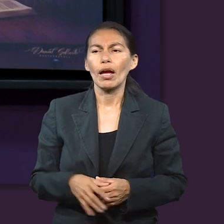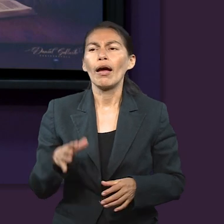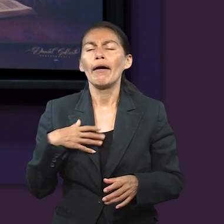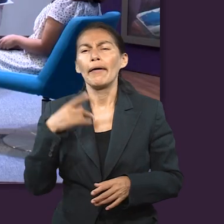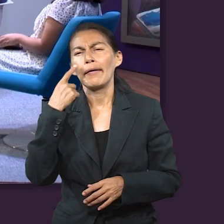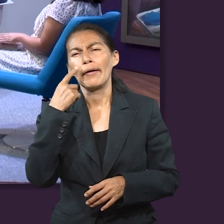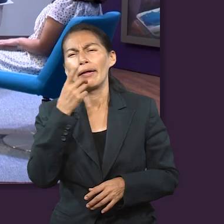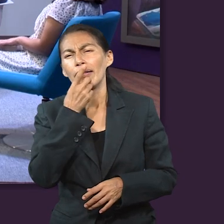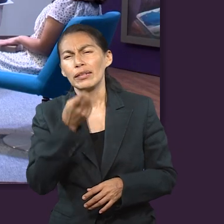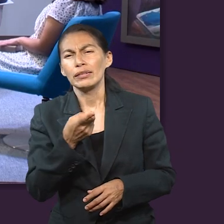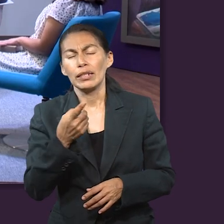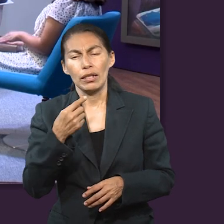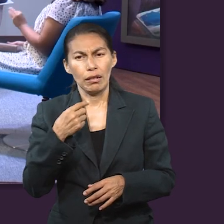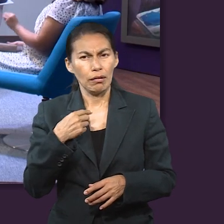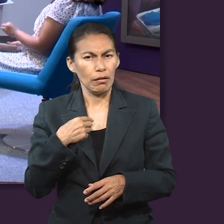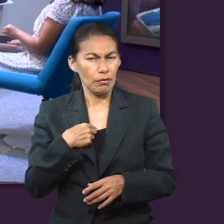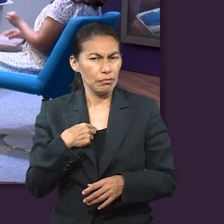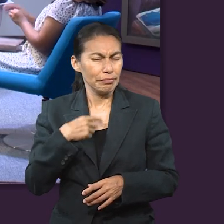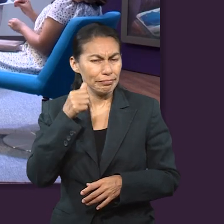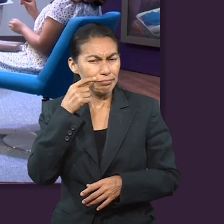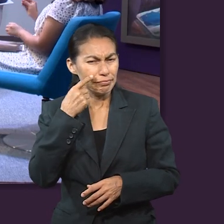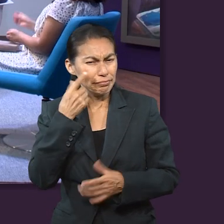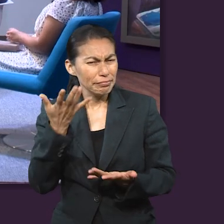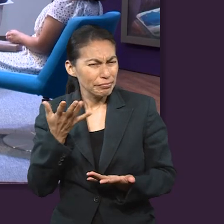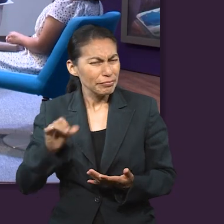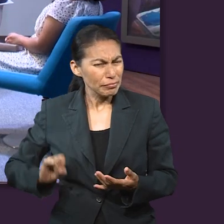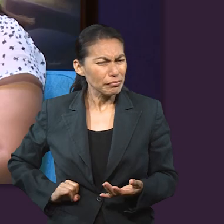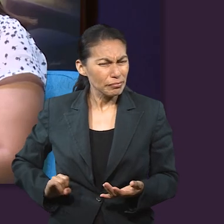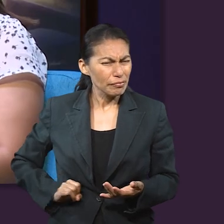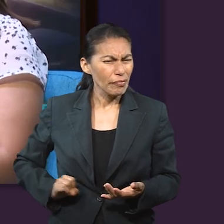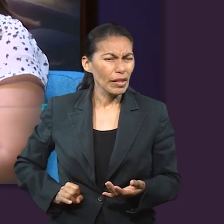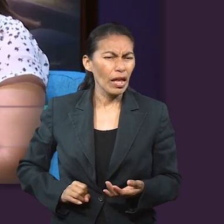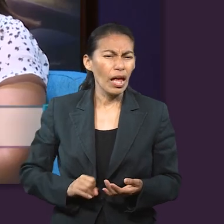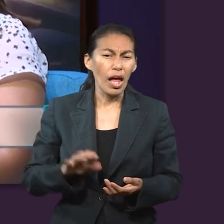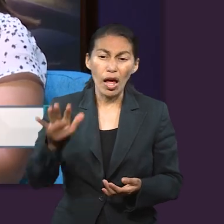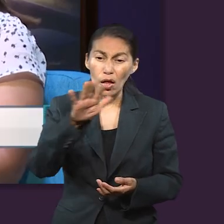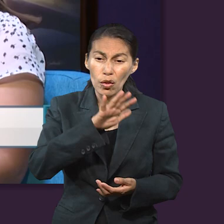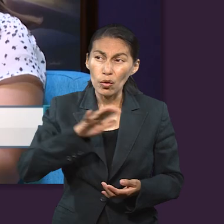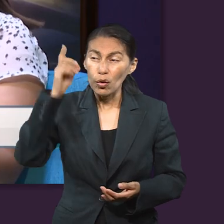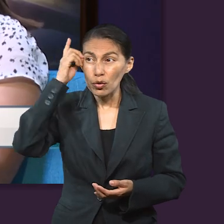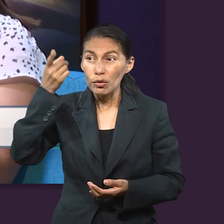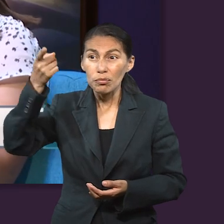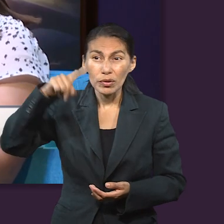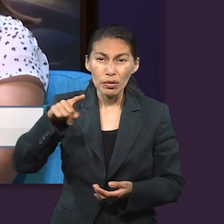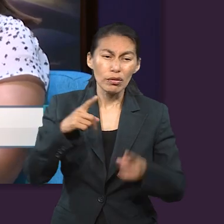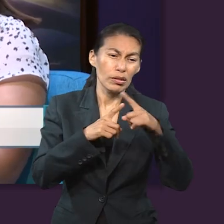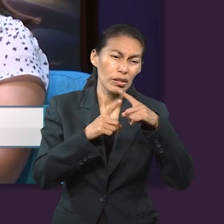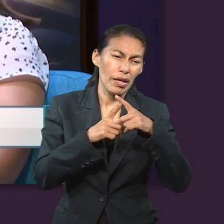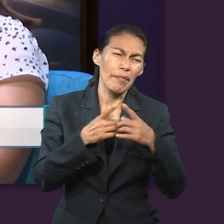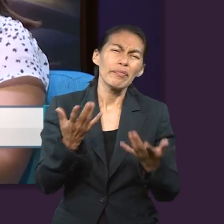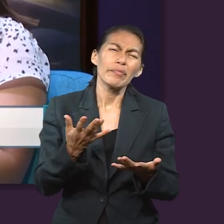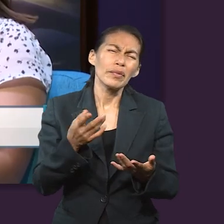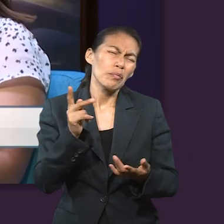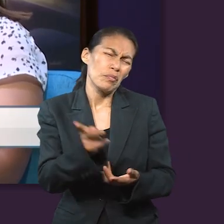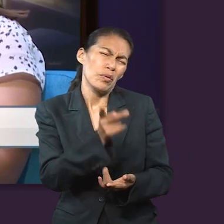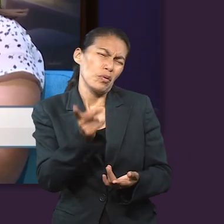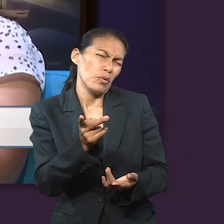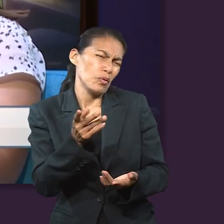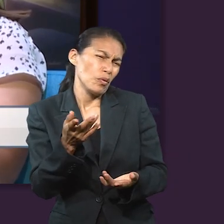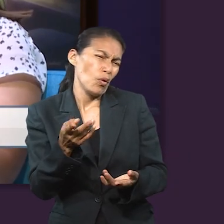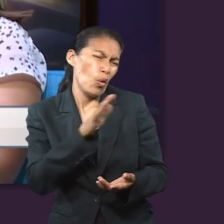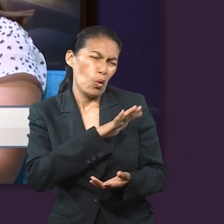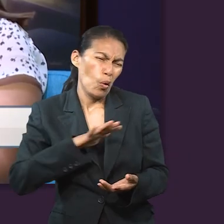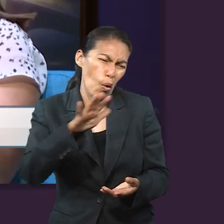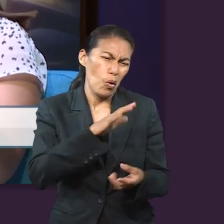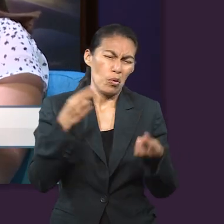mucho la atención es que al inicio dice que a unos les dio una tarea específica. Creo que, ¿qué pasaría si todos fuéramos maestros? ¿Qué